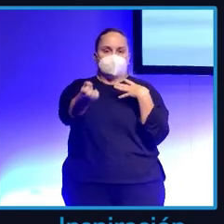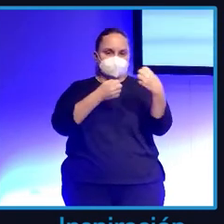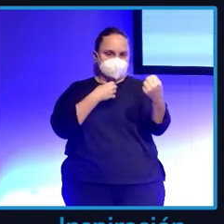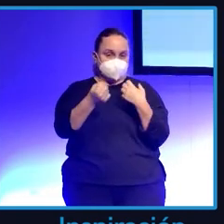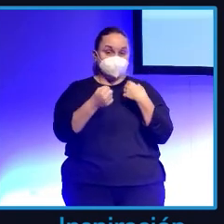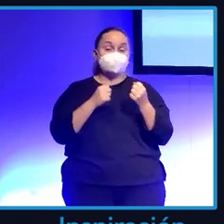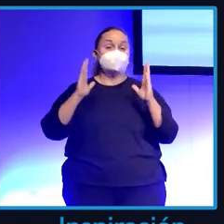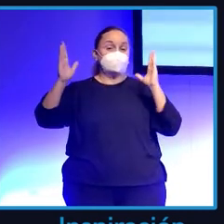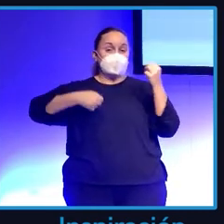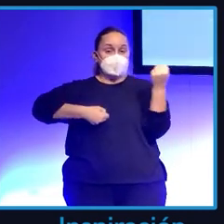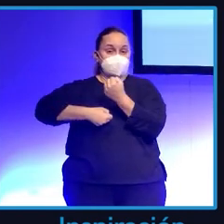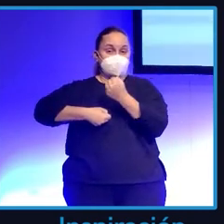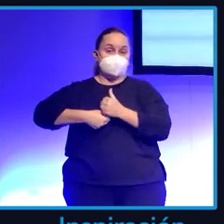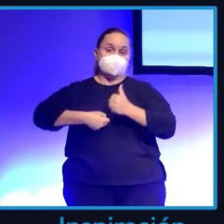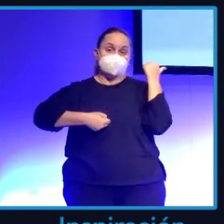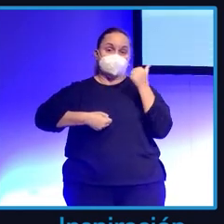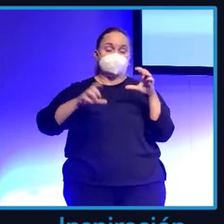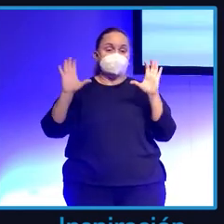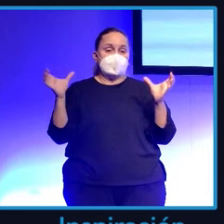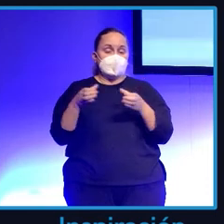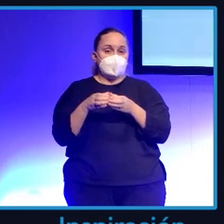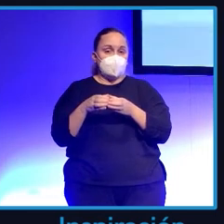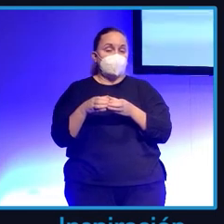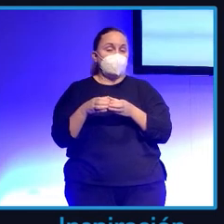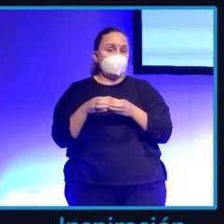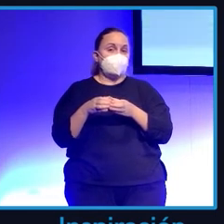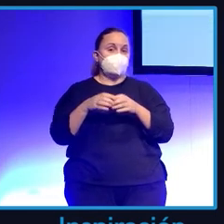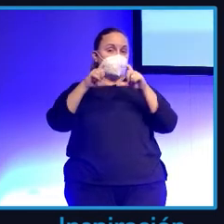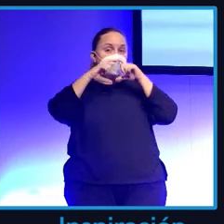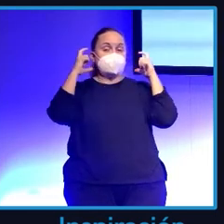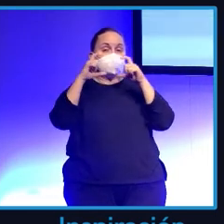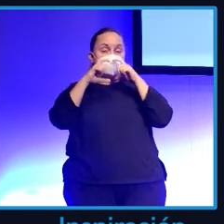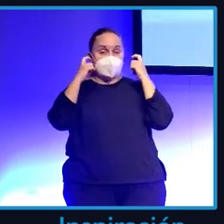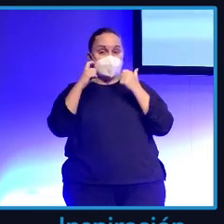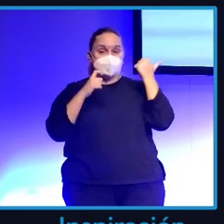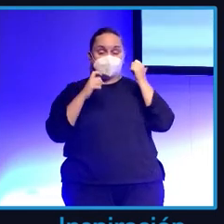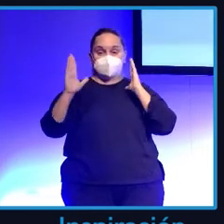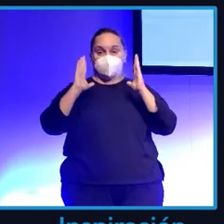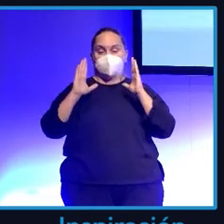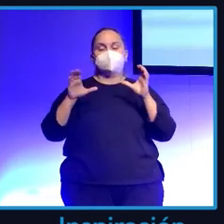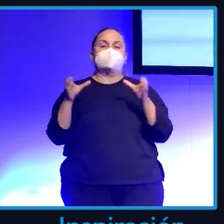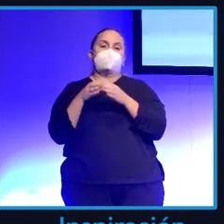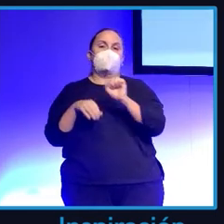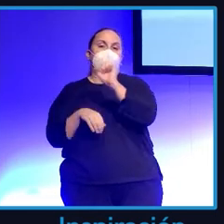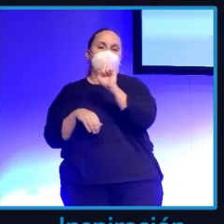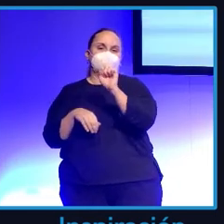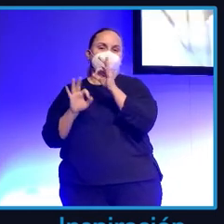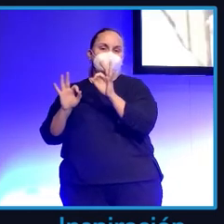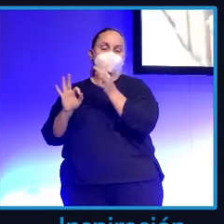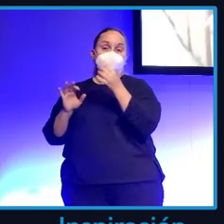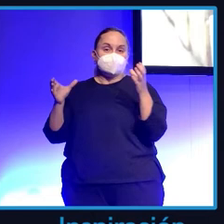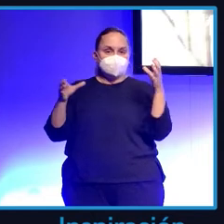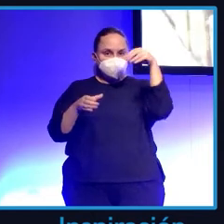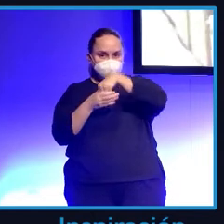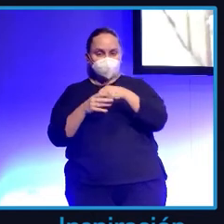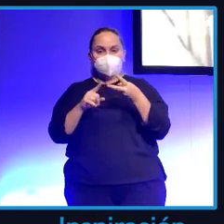En Navidad, este es el equipo de mascarillas que estaba... El equipo A, el que estaba en el taller. Y